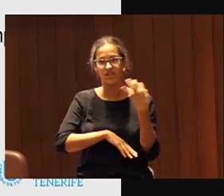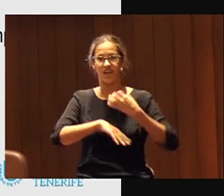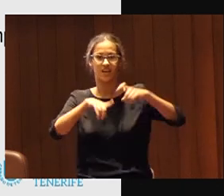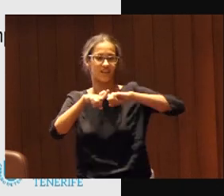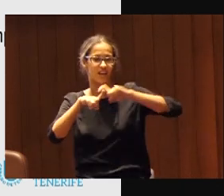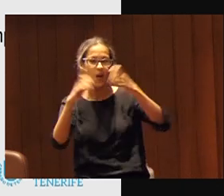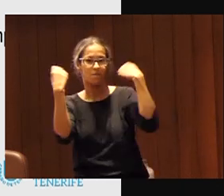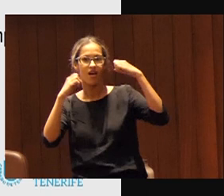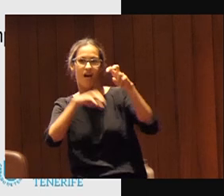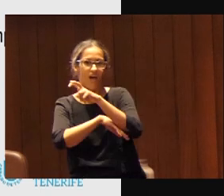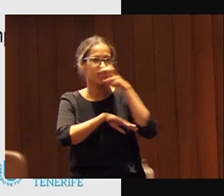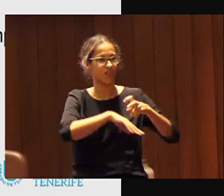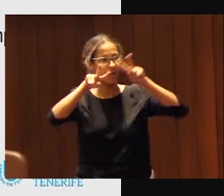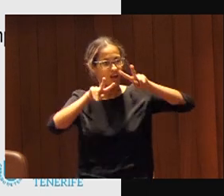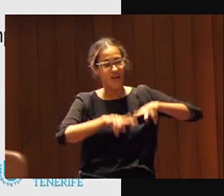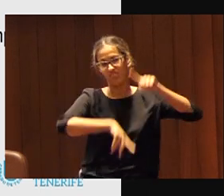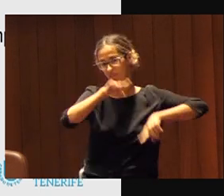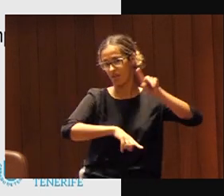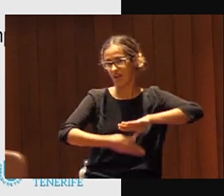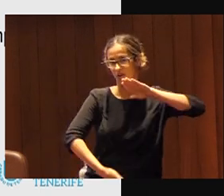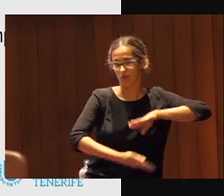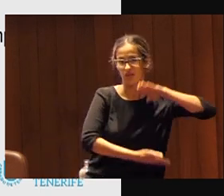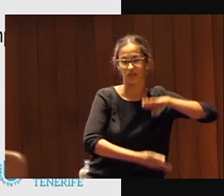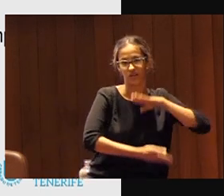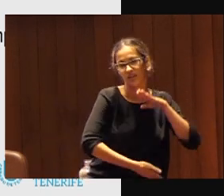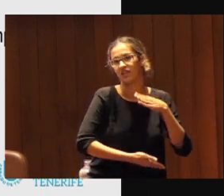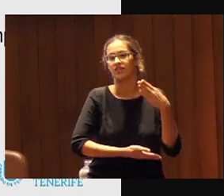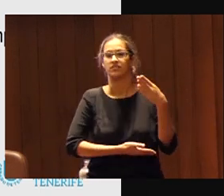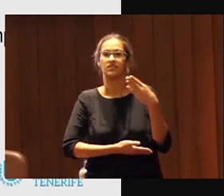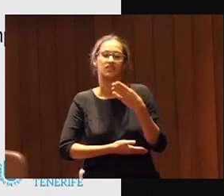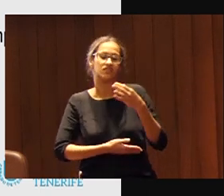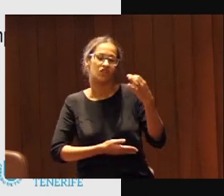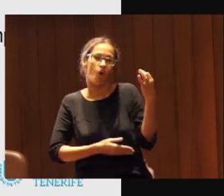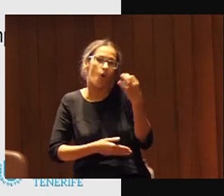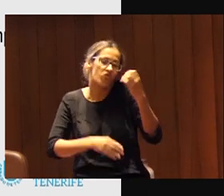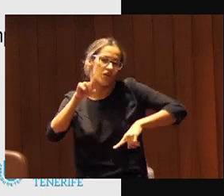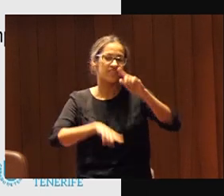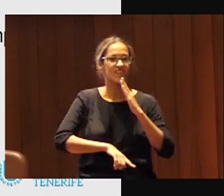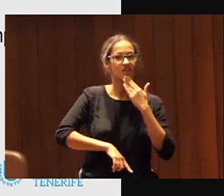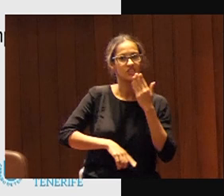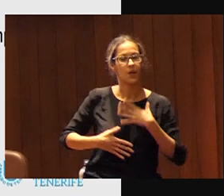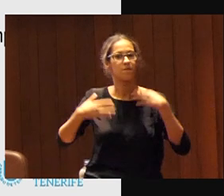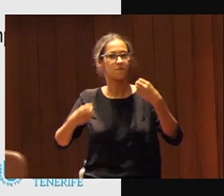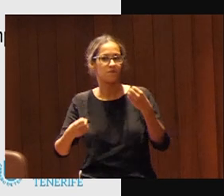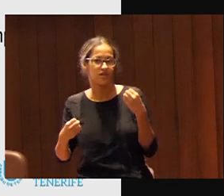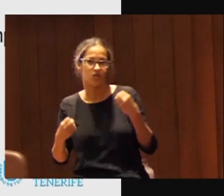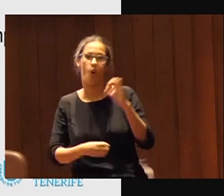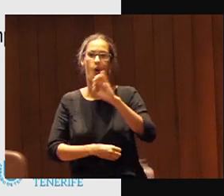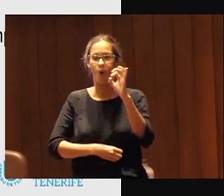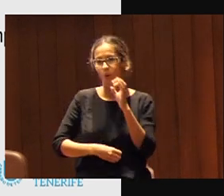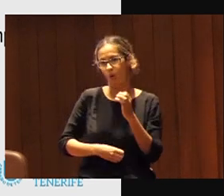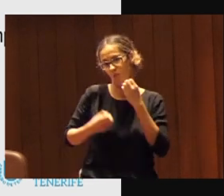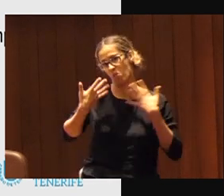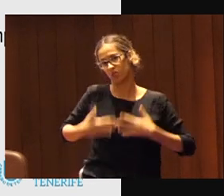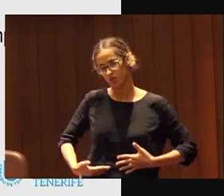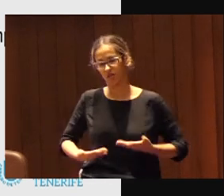práctica en función de las competencias ¿no? deporte de iniciación deporte federal o sea de alto nivel ocio bienestar salud y empoderamiento